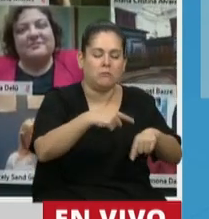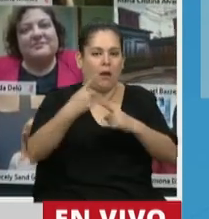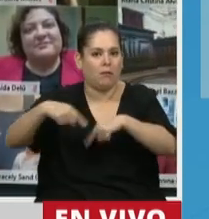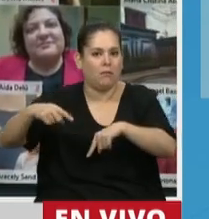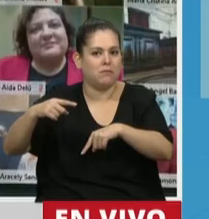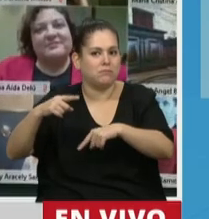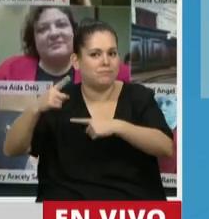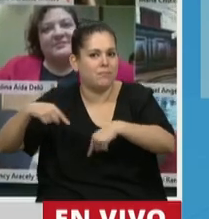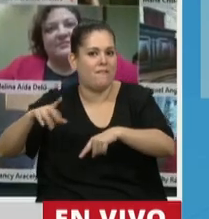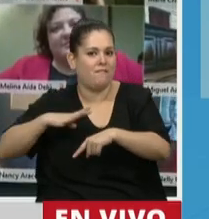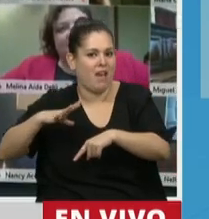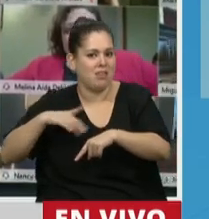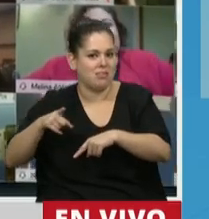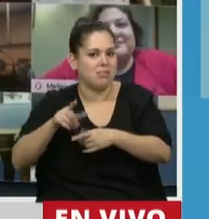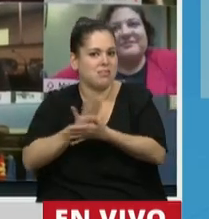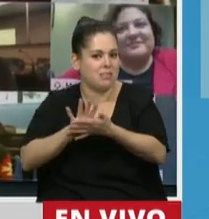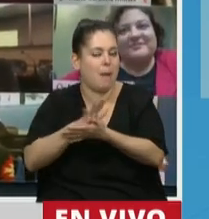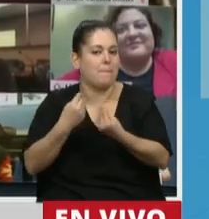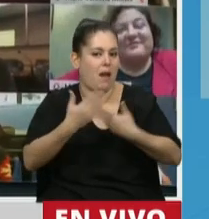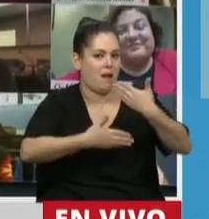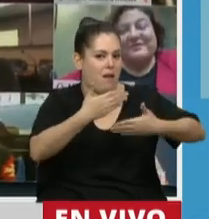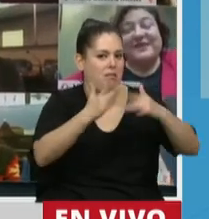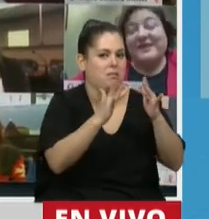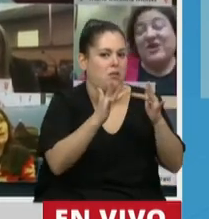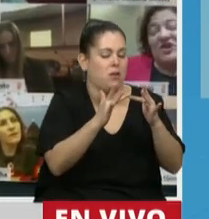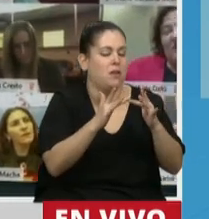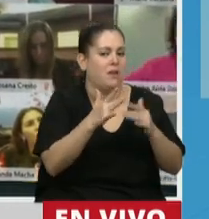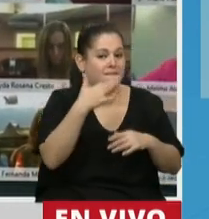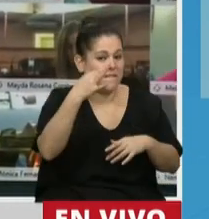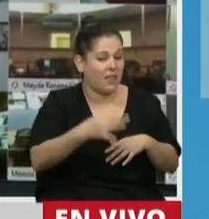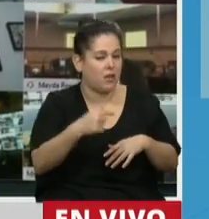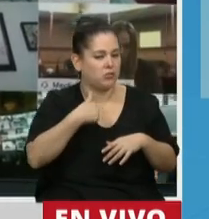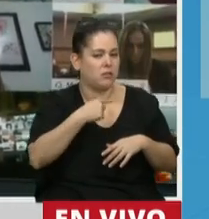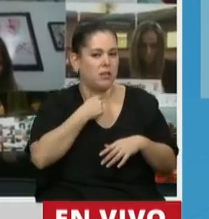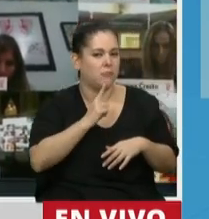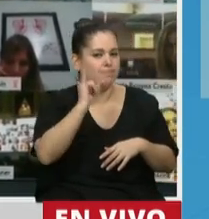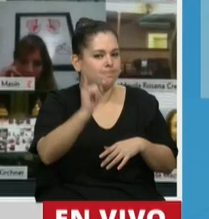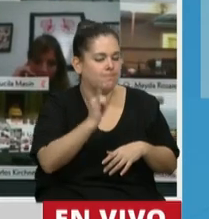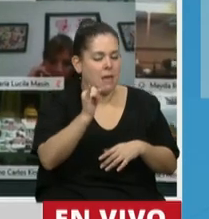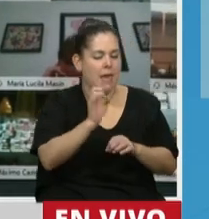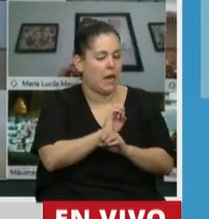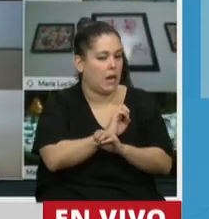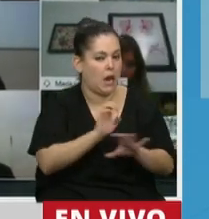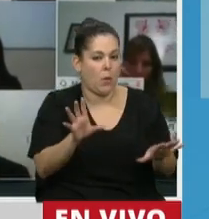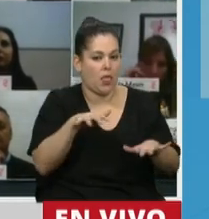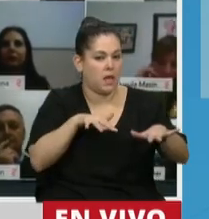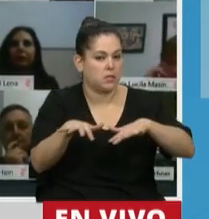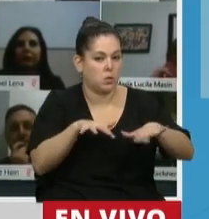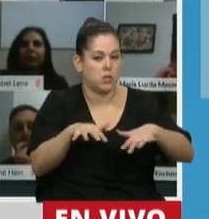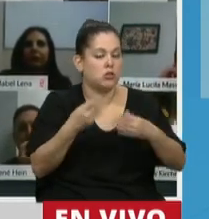No puedo dejar de plantear en este momento, señor Presidente, la gravedad de la hora para los